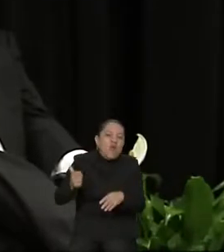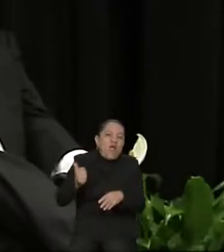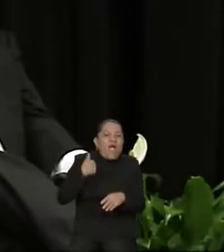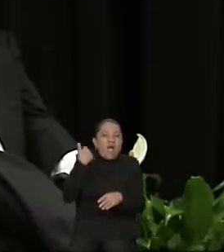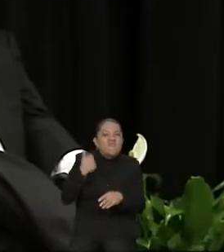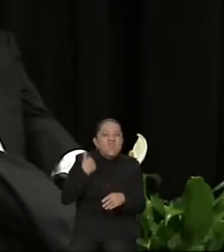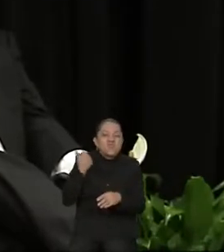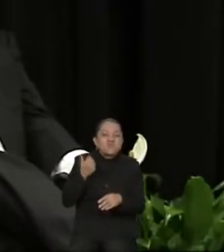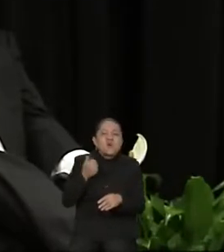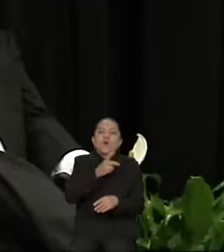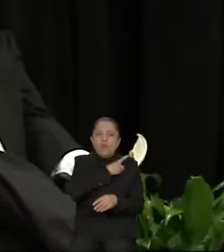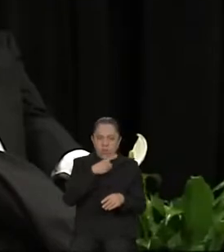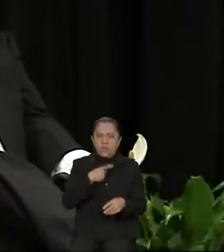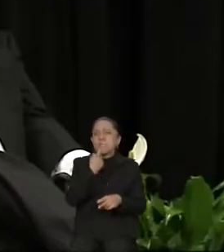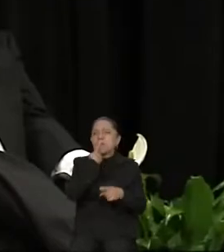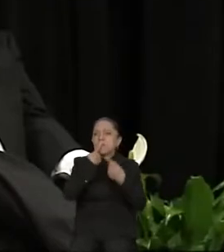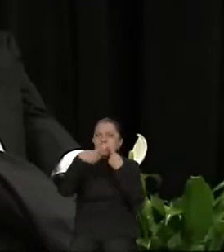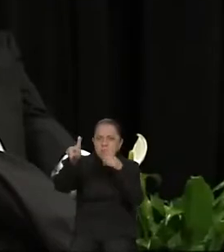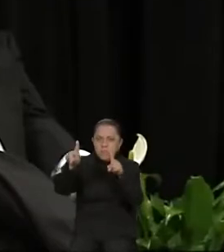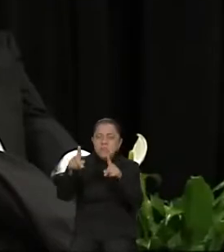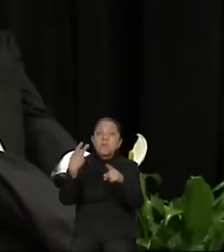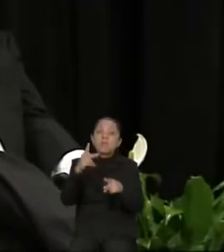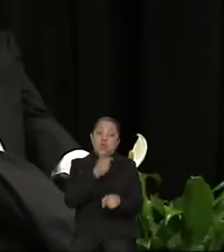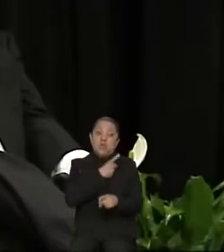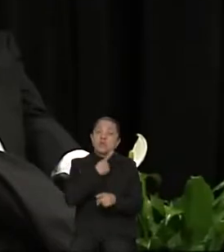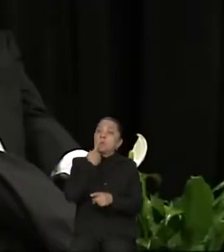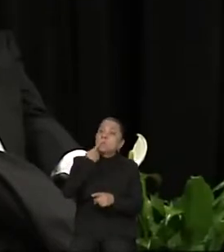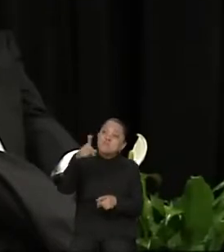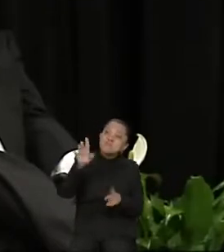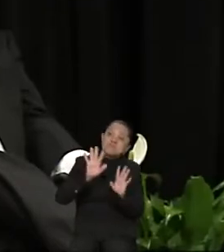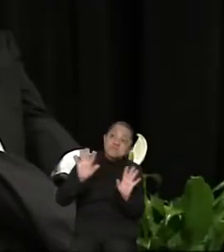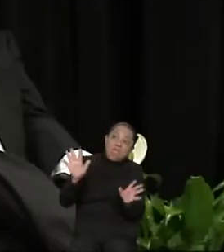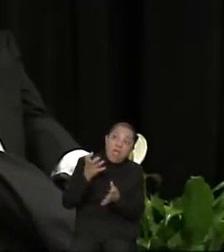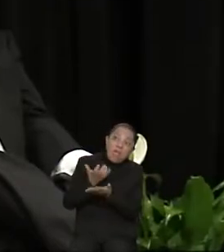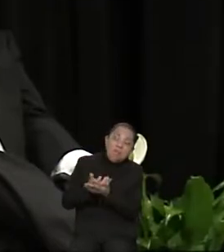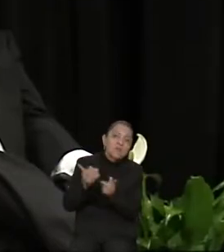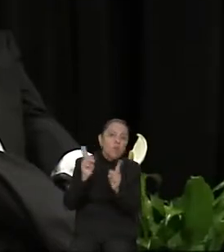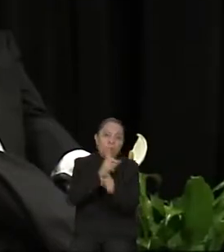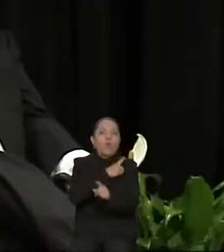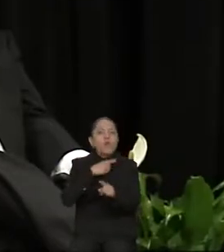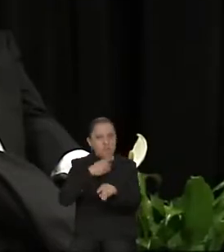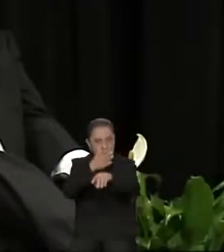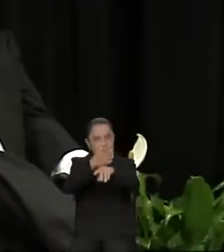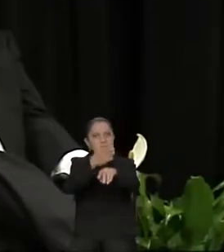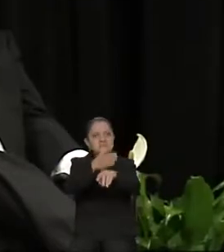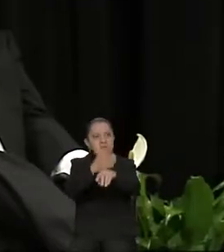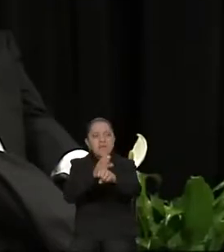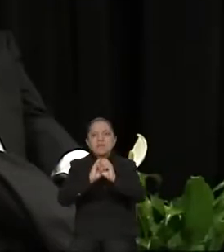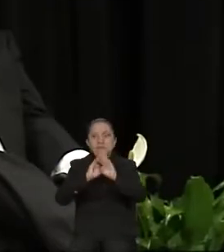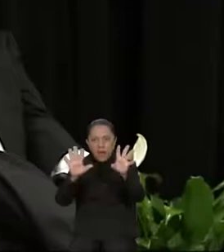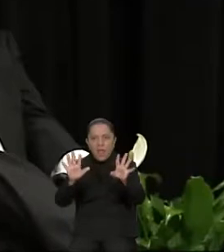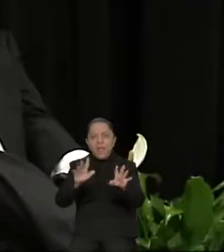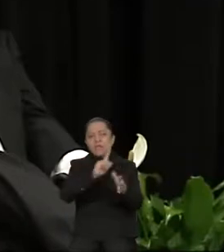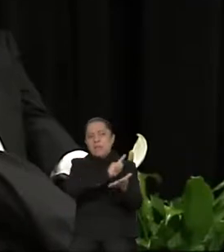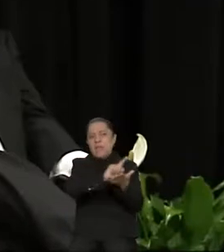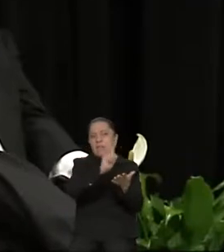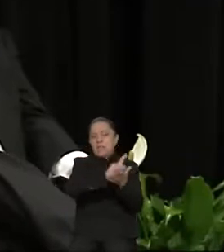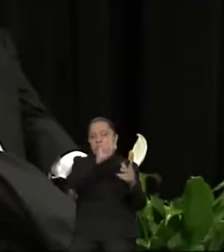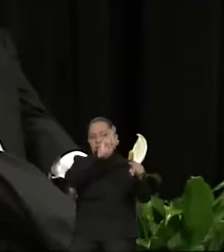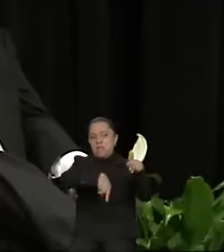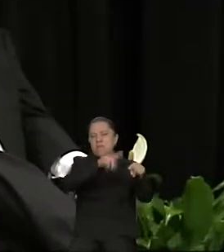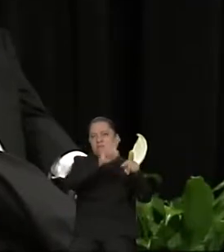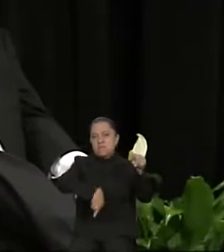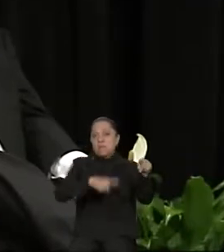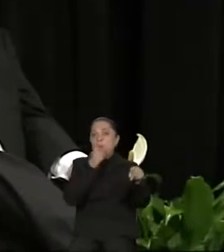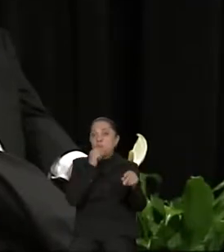solamente deben quedar en la denuncia o en la queja, sino que debe haber sanciones claras y depuración de las corporaciones. En esa medida se va a recuperar la